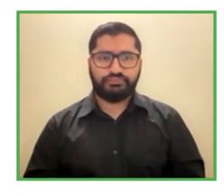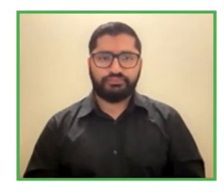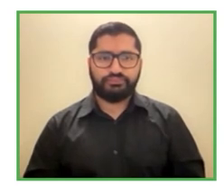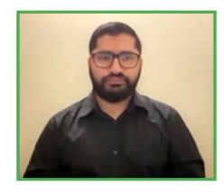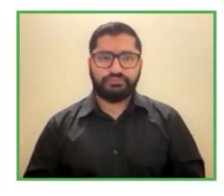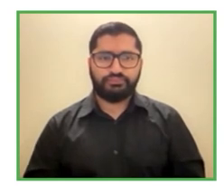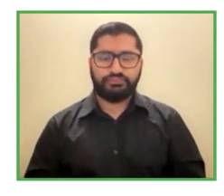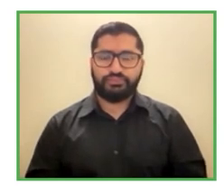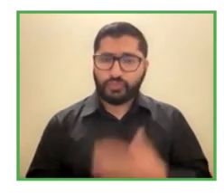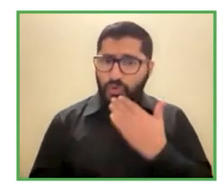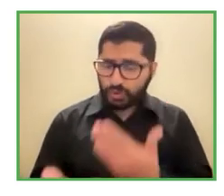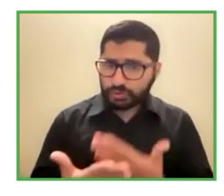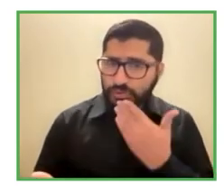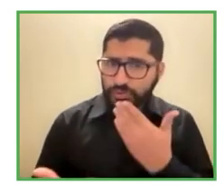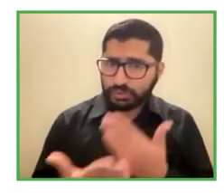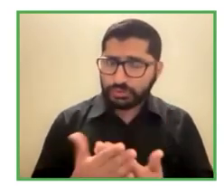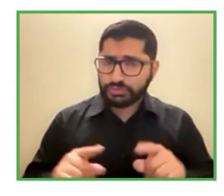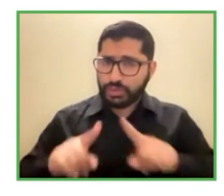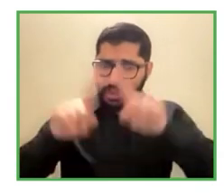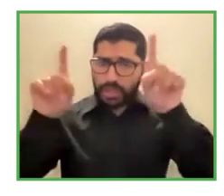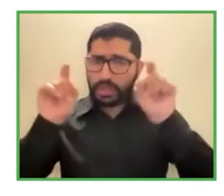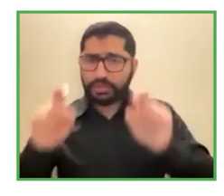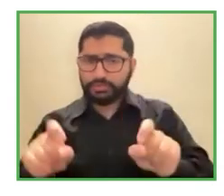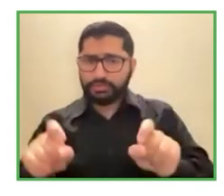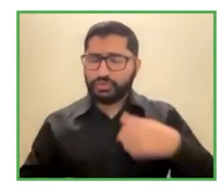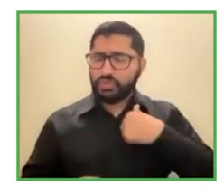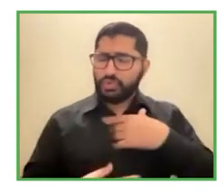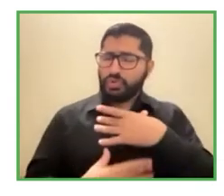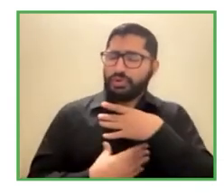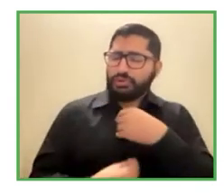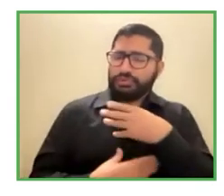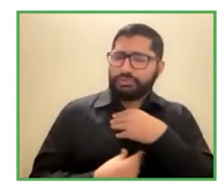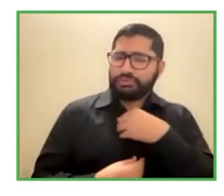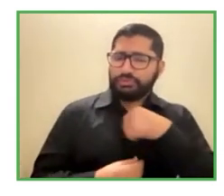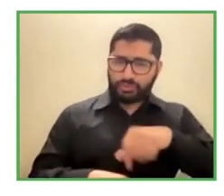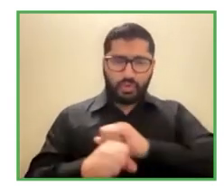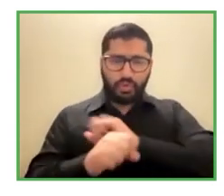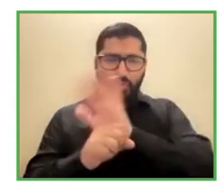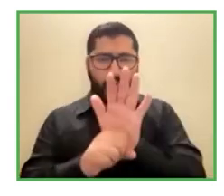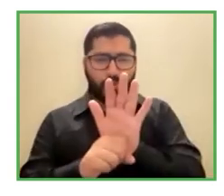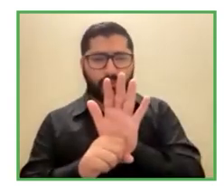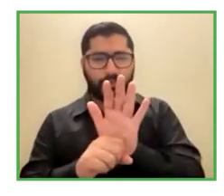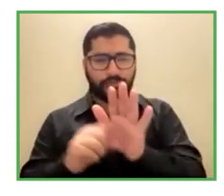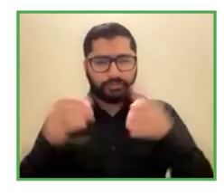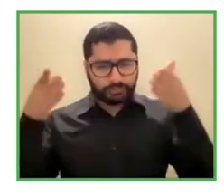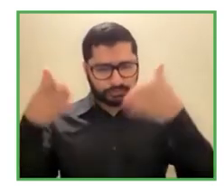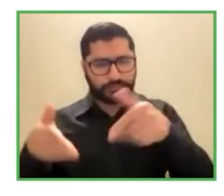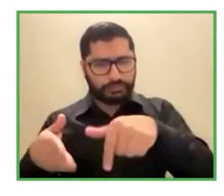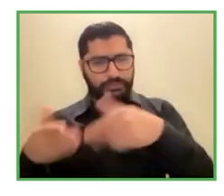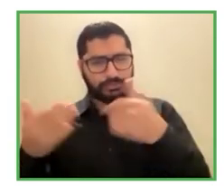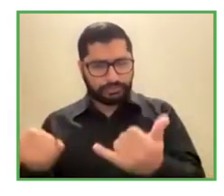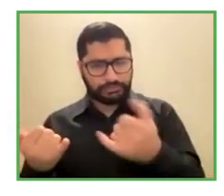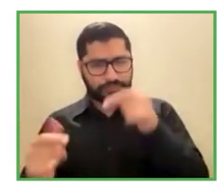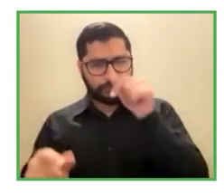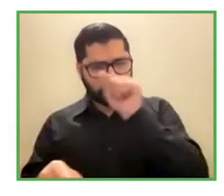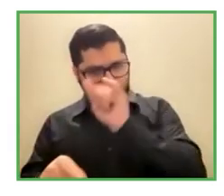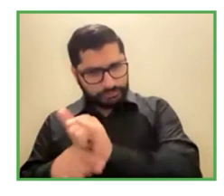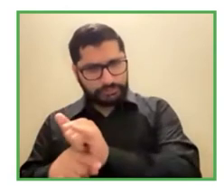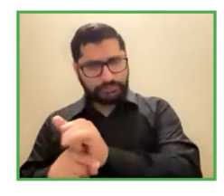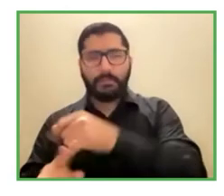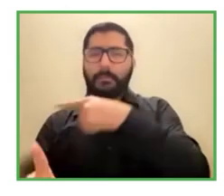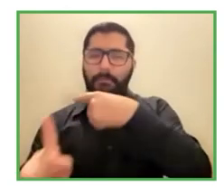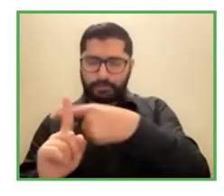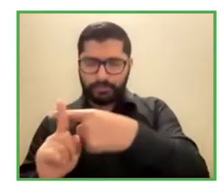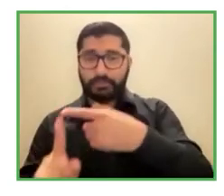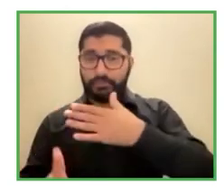lo interesante es que el COVID-19 ha sido de hecho un evento muy positivo para mi negocio porque